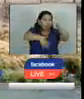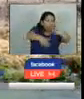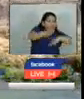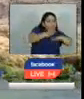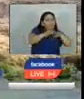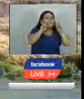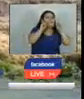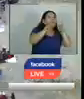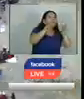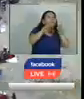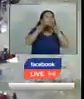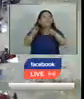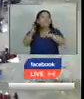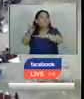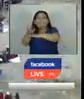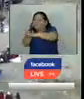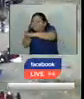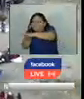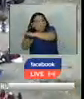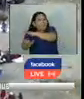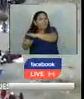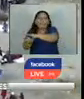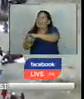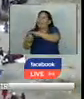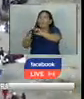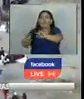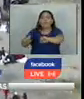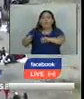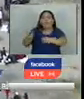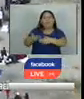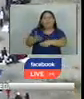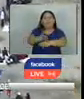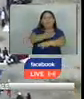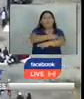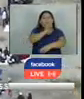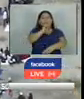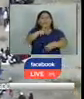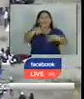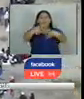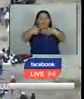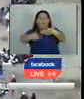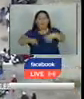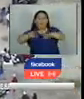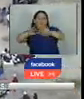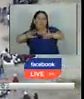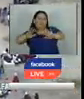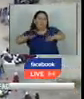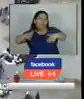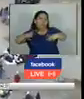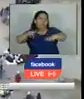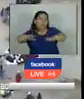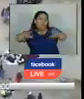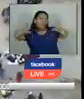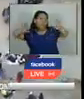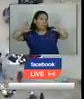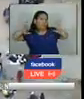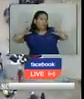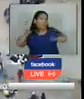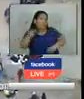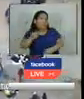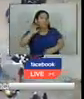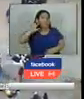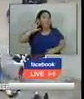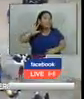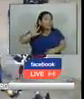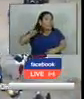personas migrantes ingresen al país norteamericano. Como ellos han mencionado, el título 8 va a tener un castigo y una penalidad por